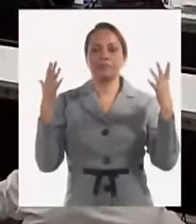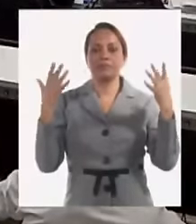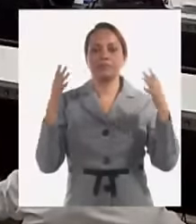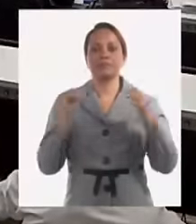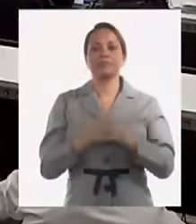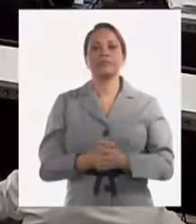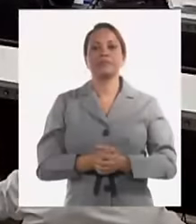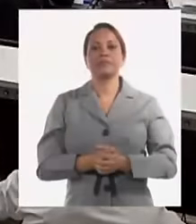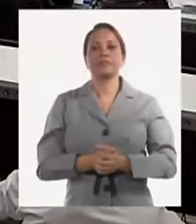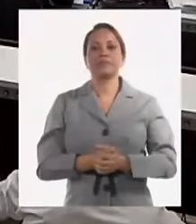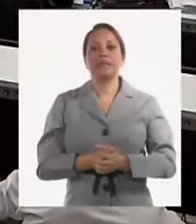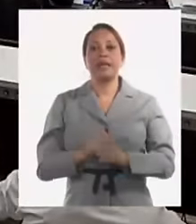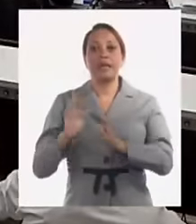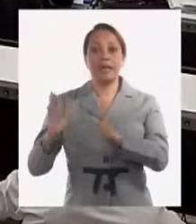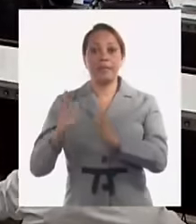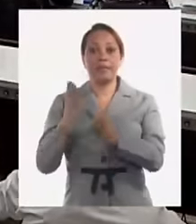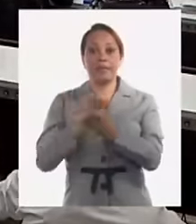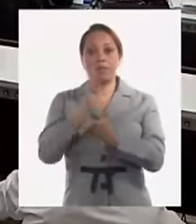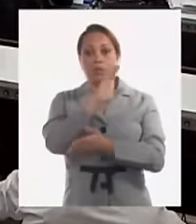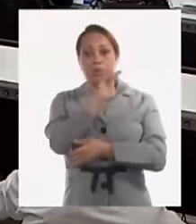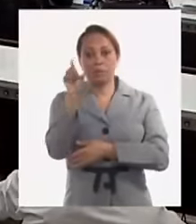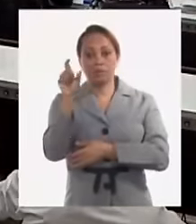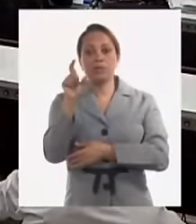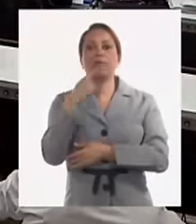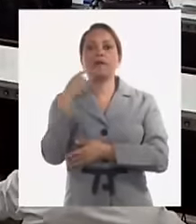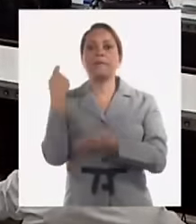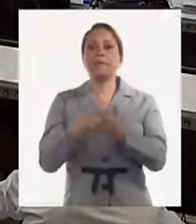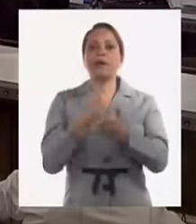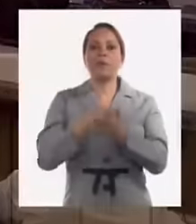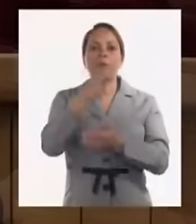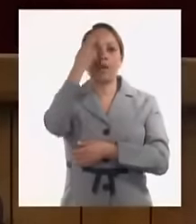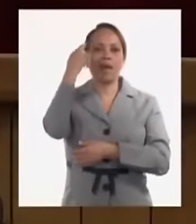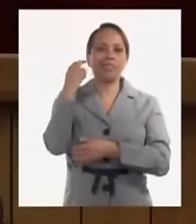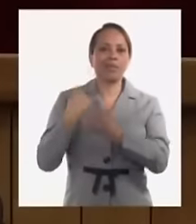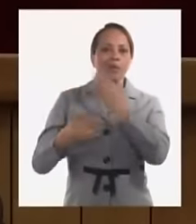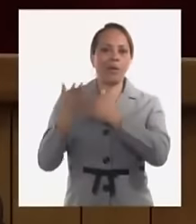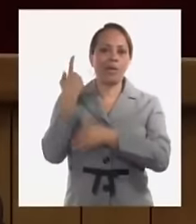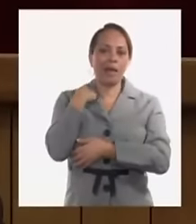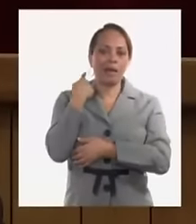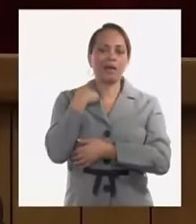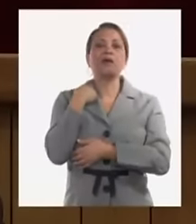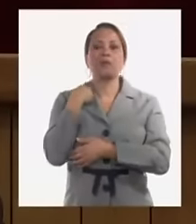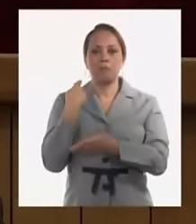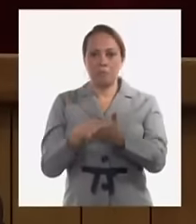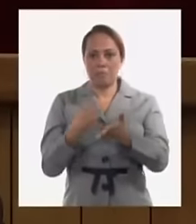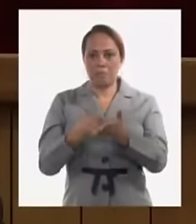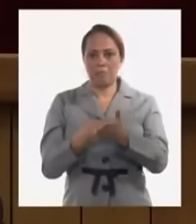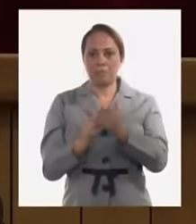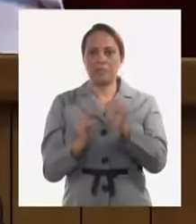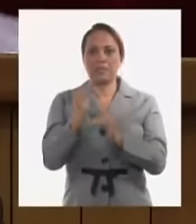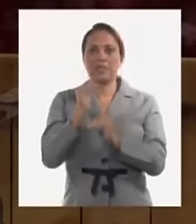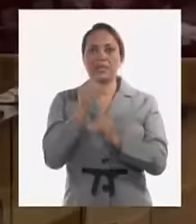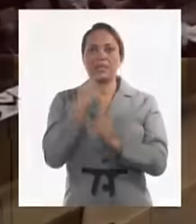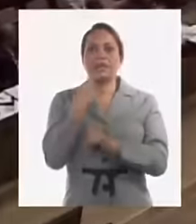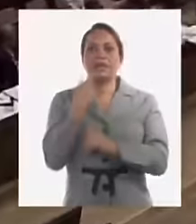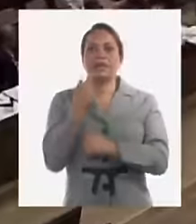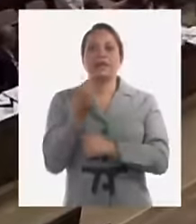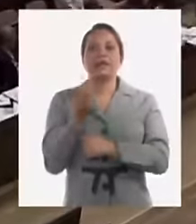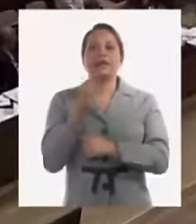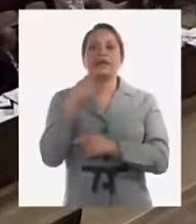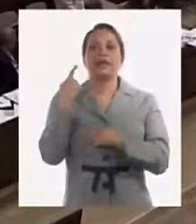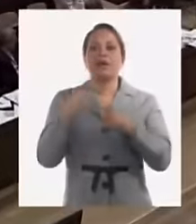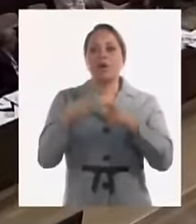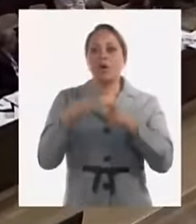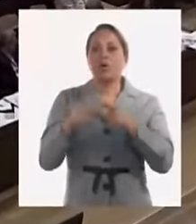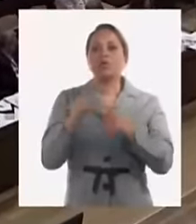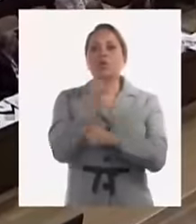restituir en educación el pago por la antigüedad la sobrecarga docente y a otros pagos